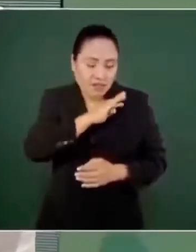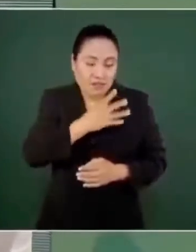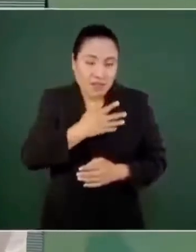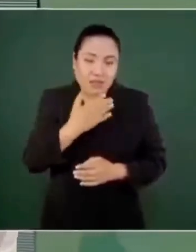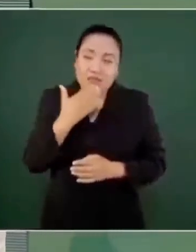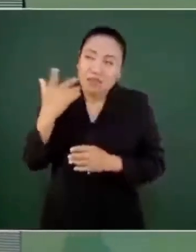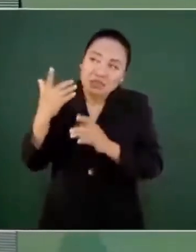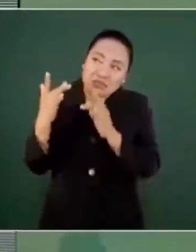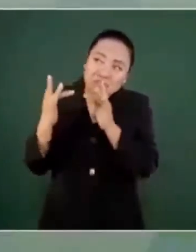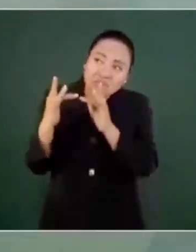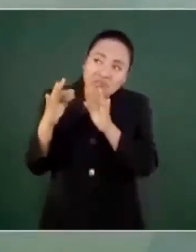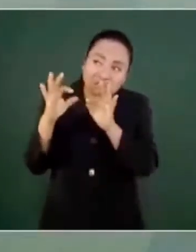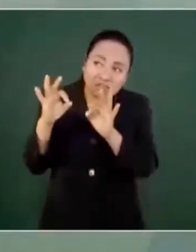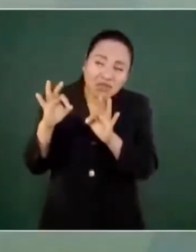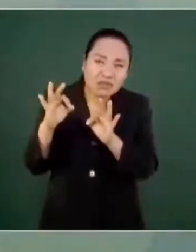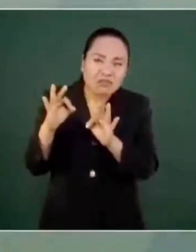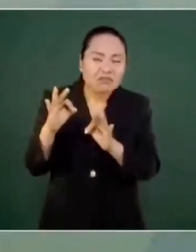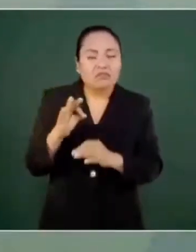¿Por qué?